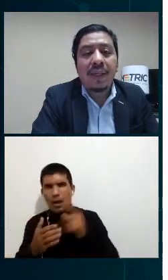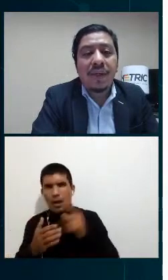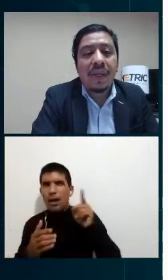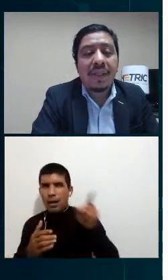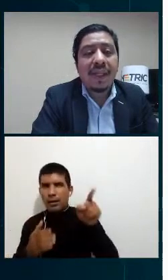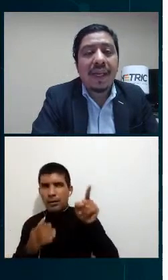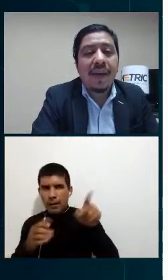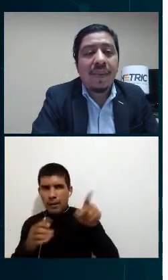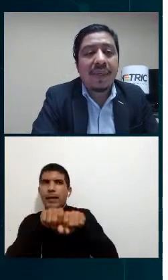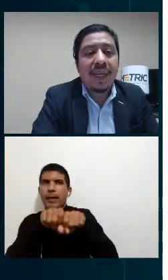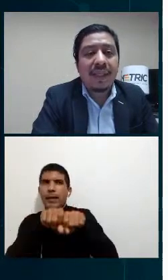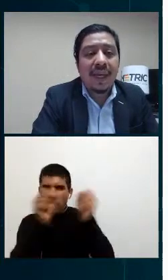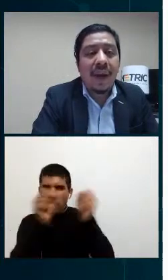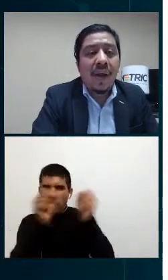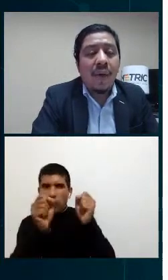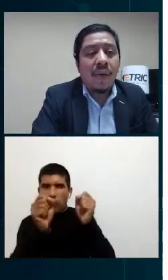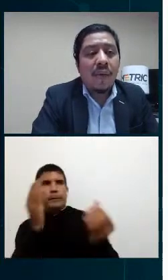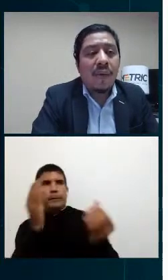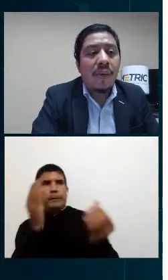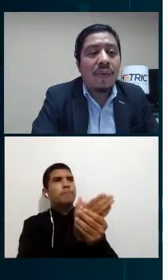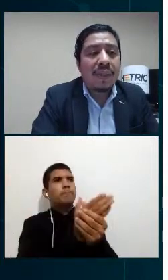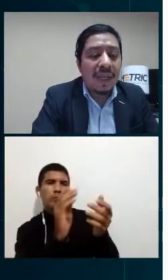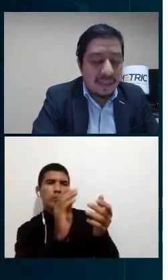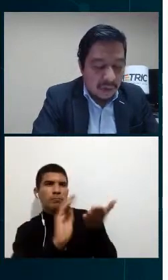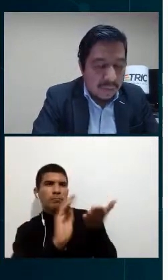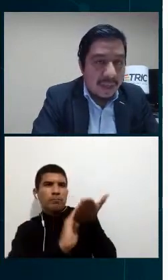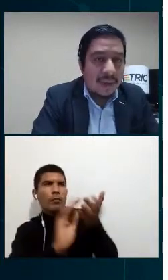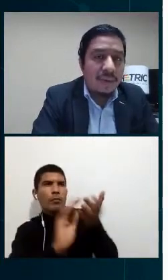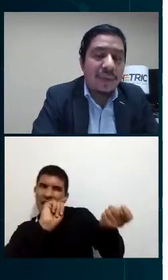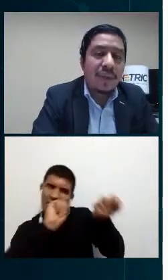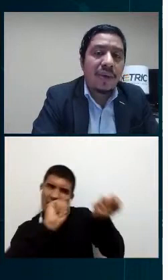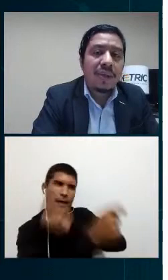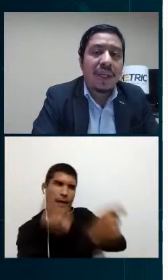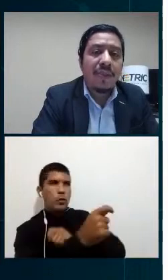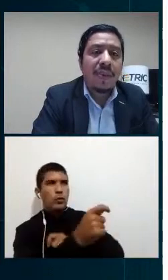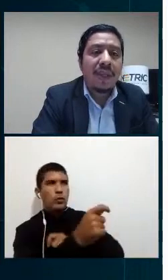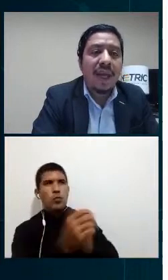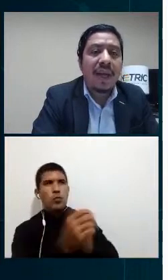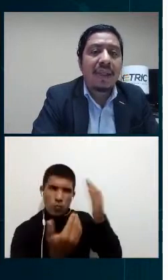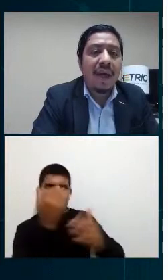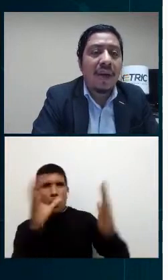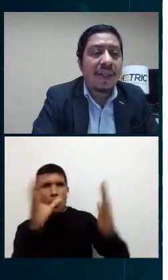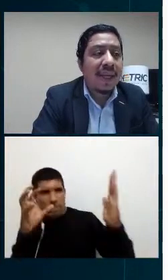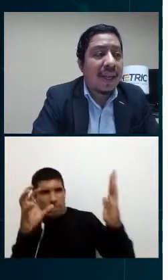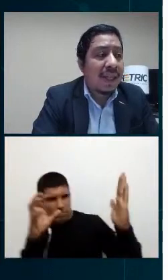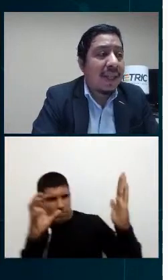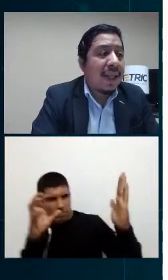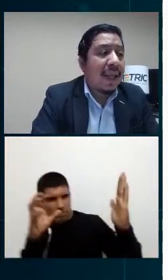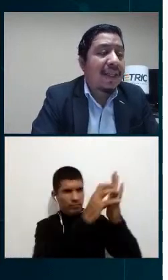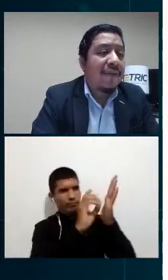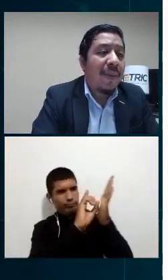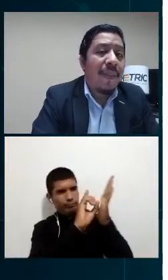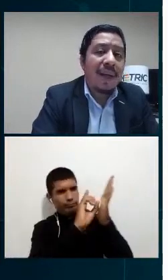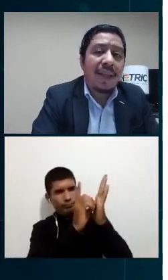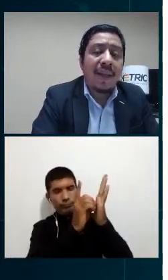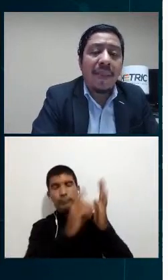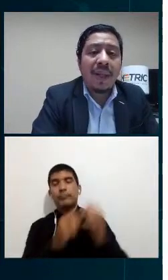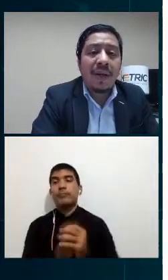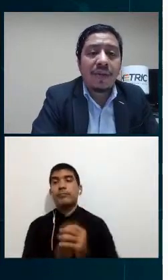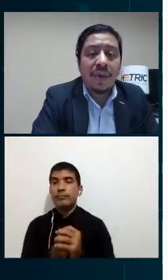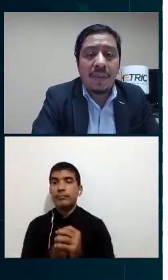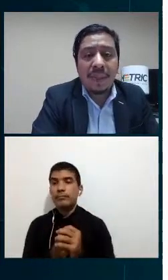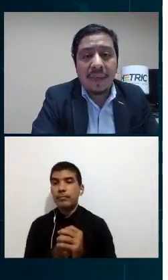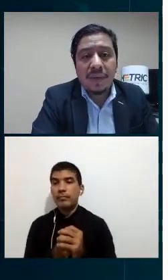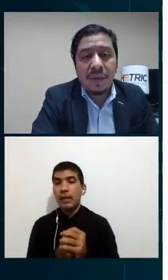de comunicaciones teníamos que hacer un site server con nuestros equipos de analizadores de red esa fue parte